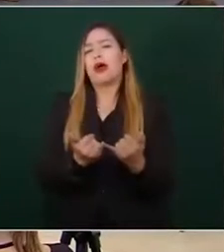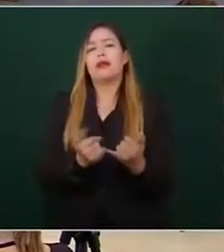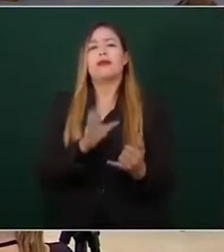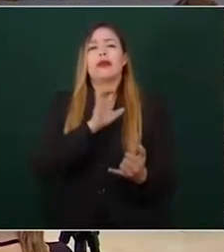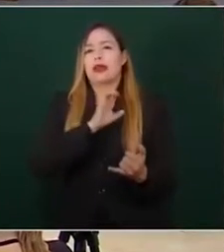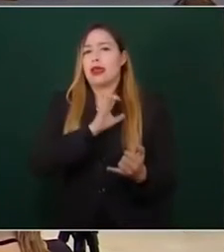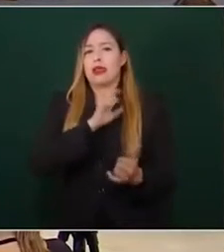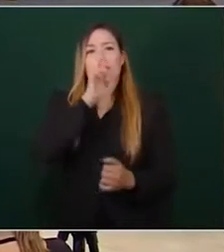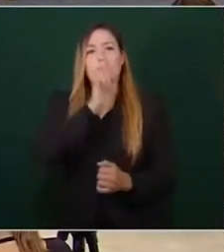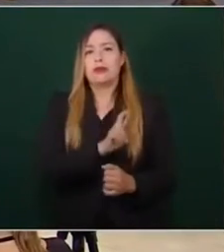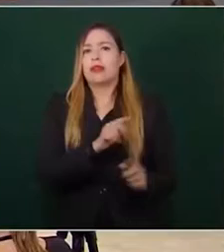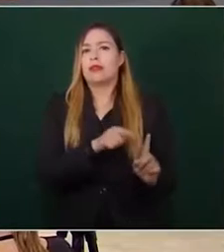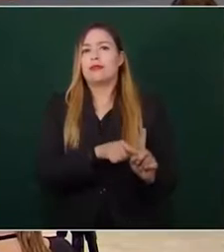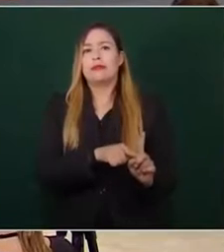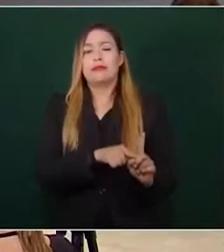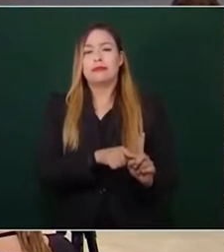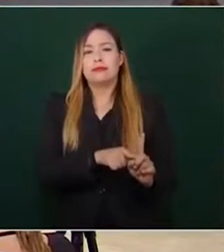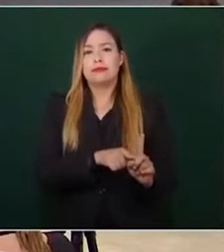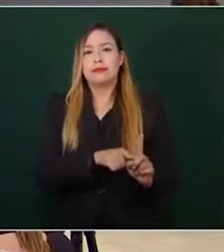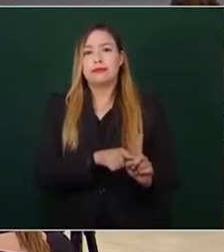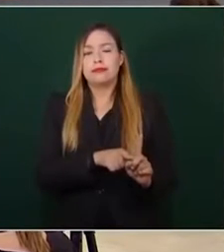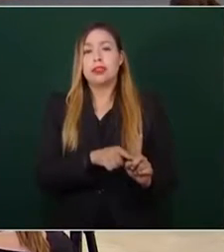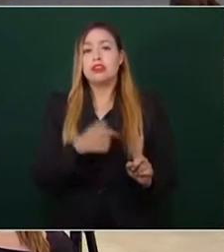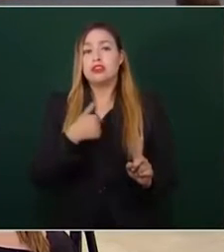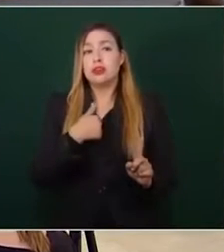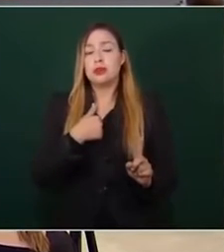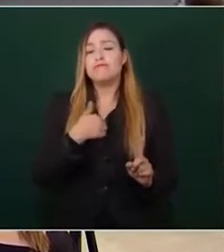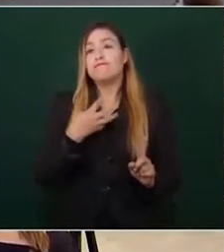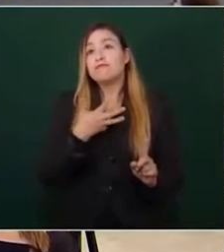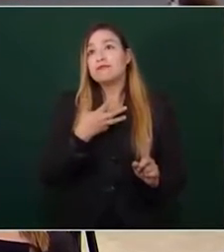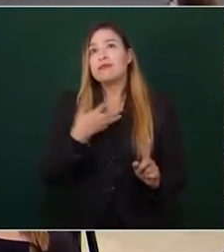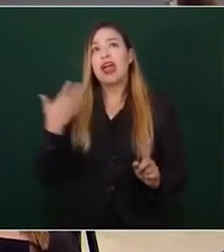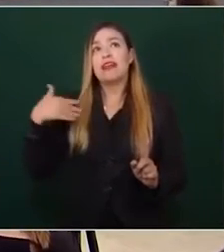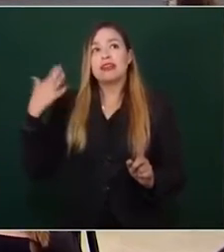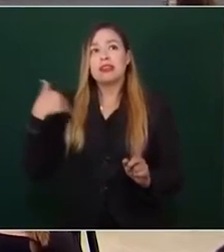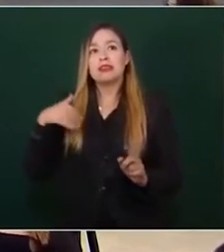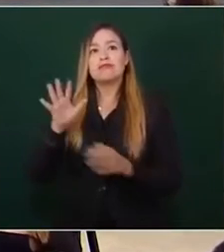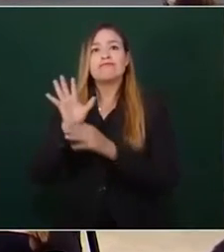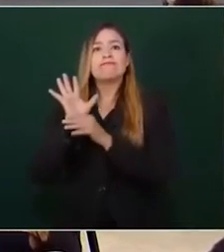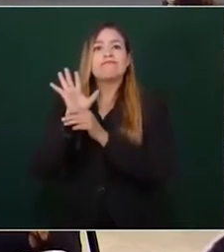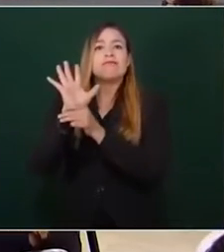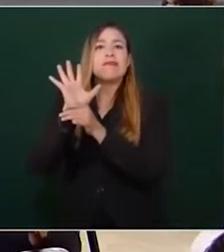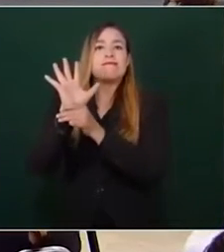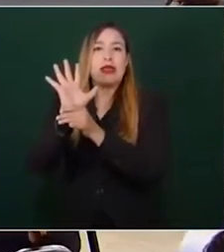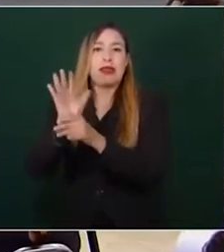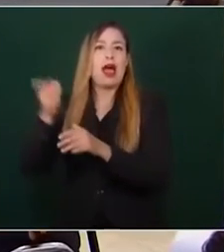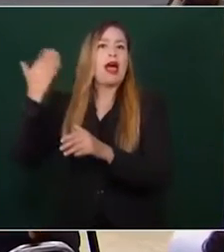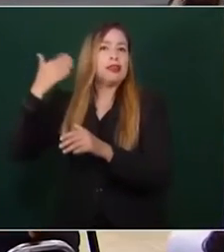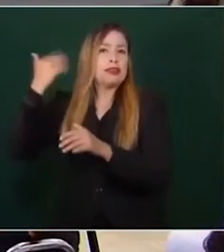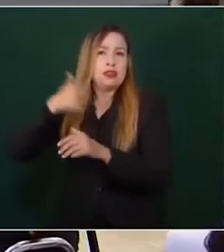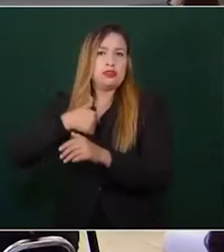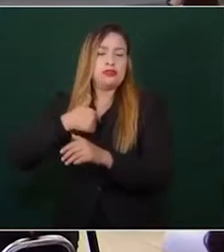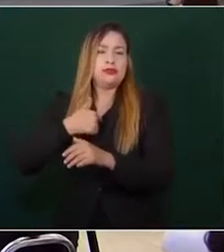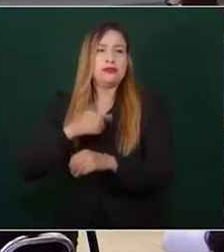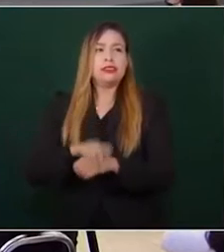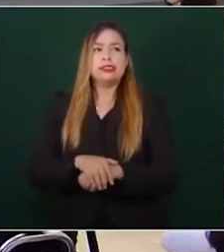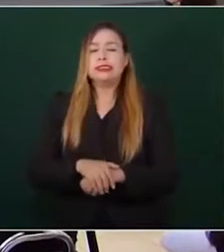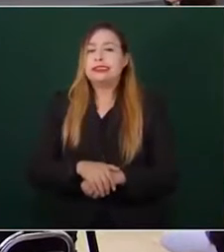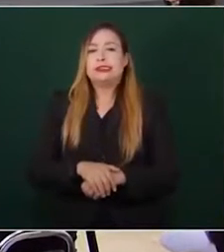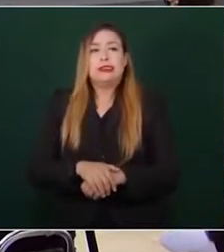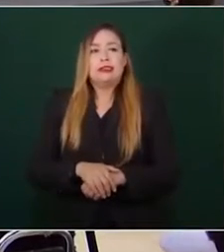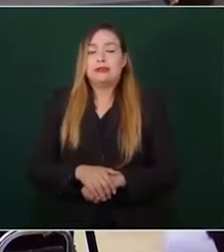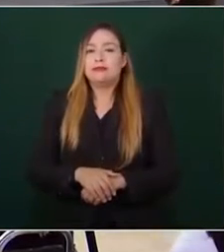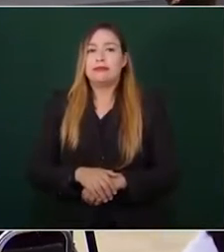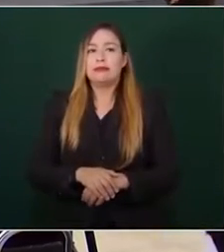campaña majadera en contra de las